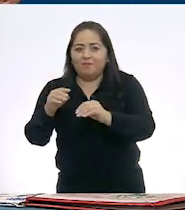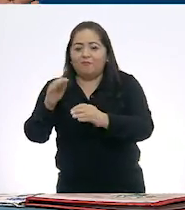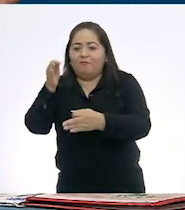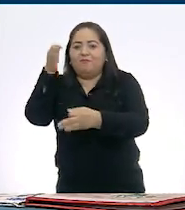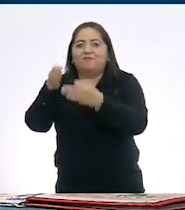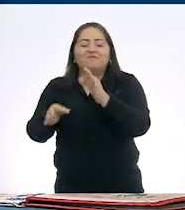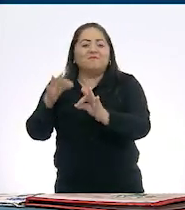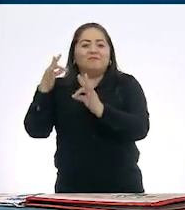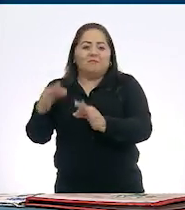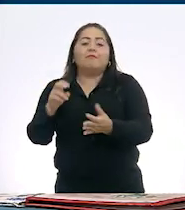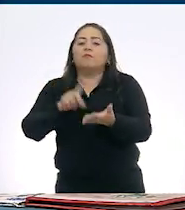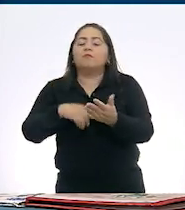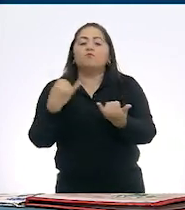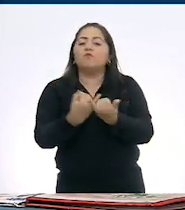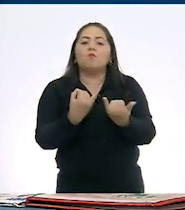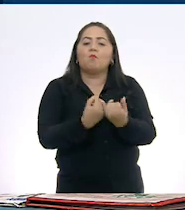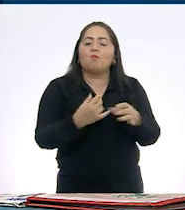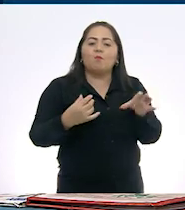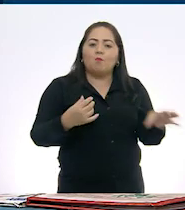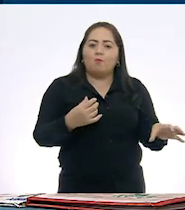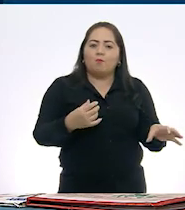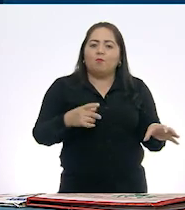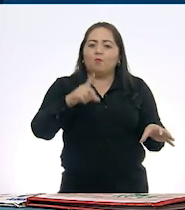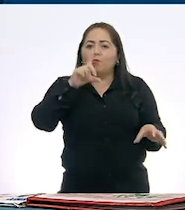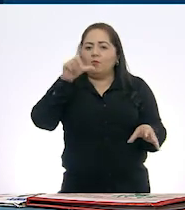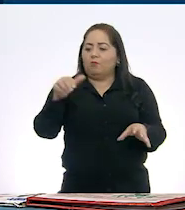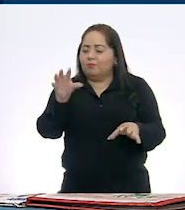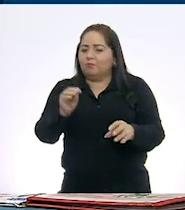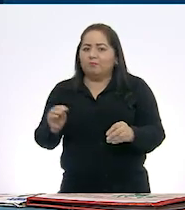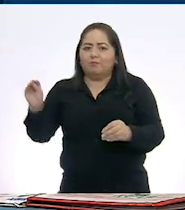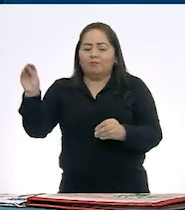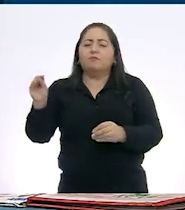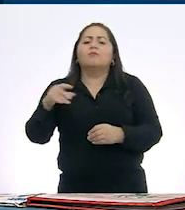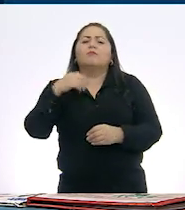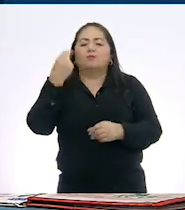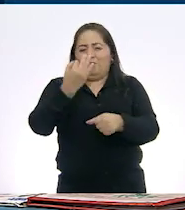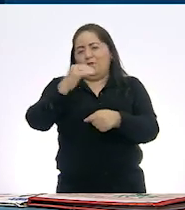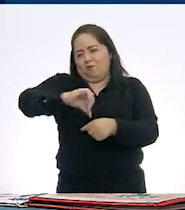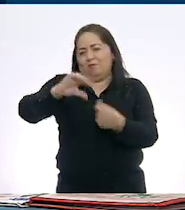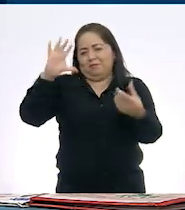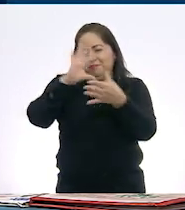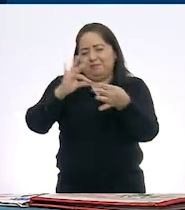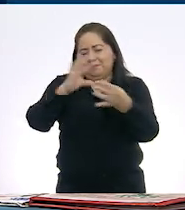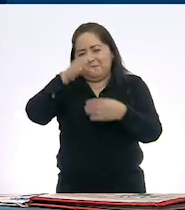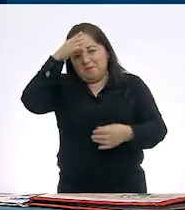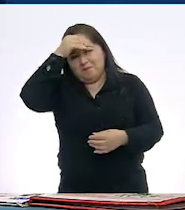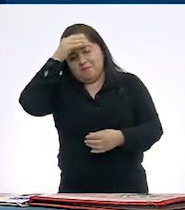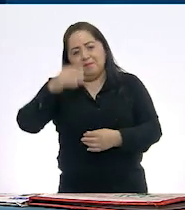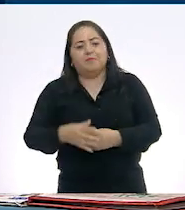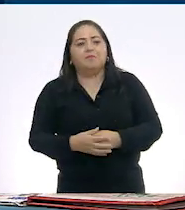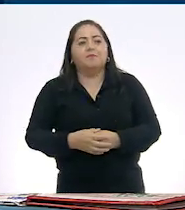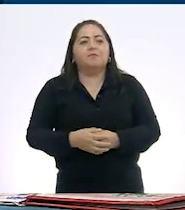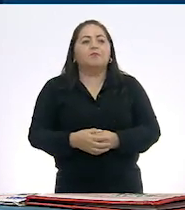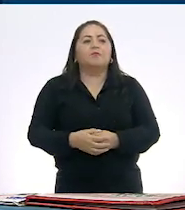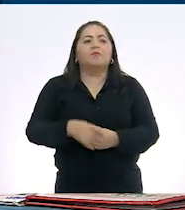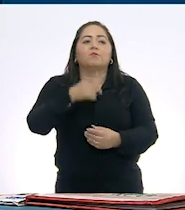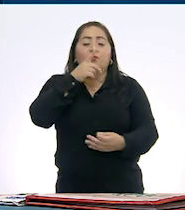para que tome forma se requiere llegar, llevar un proceso y plasmarlos en algo que vamos a aprender hoy. ¿Sí? Sí, maestra. A ver, leamos.